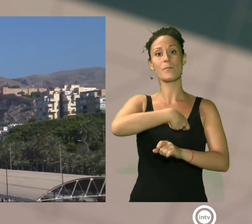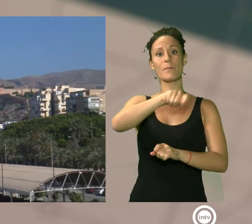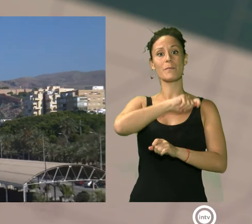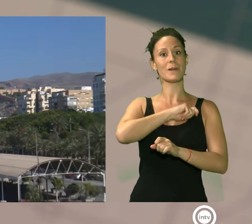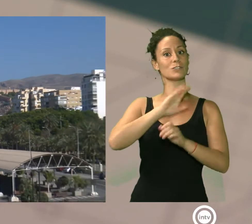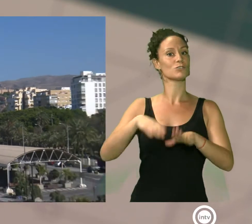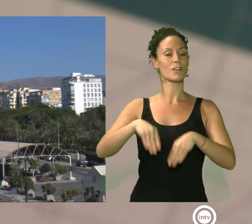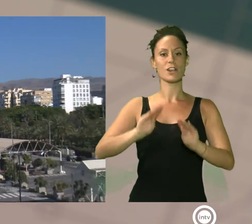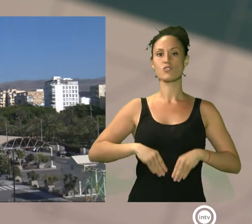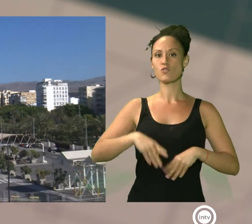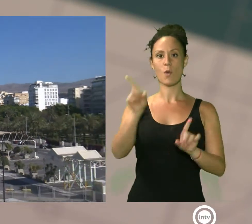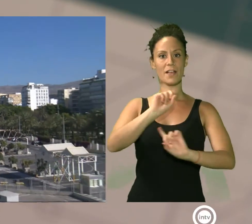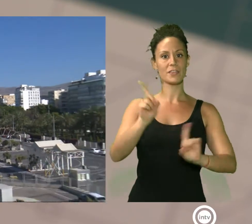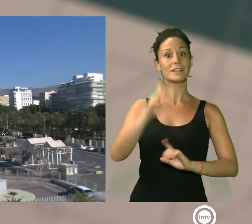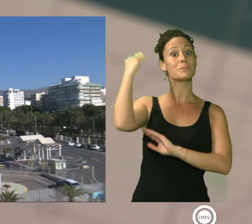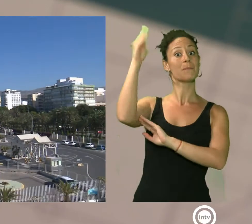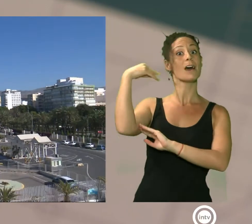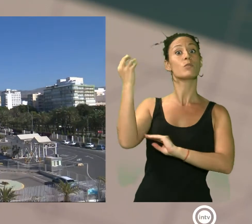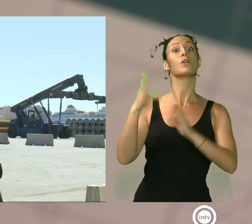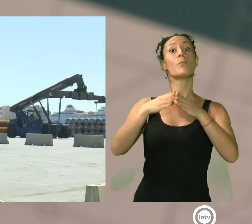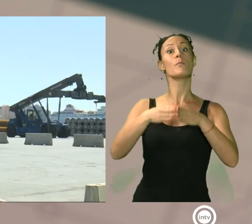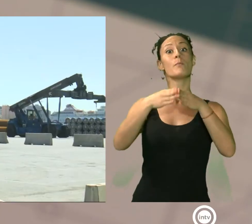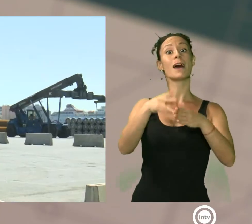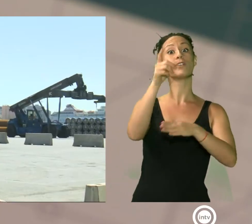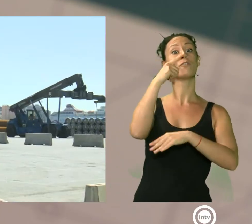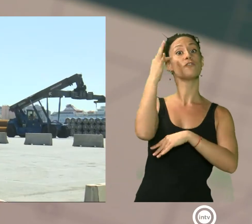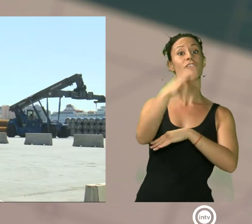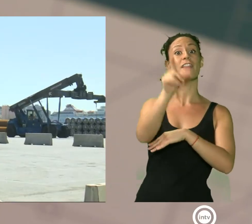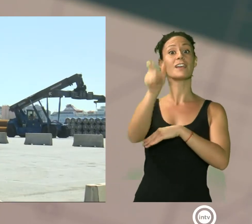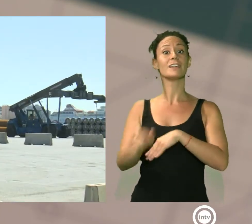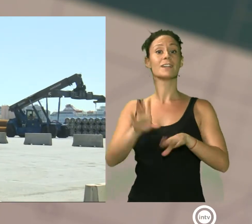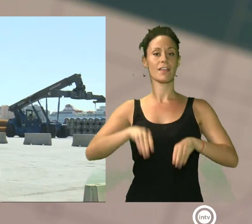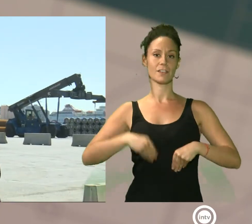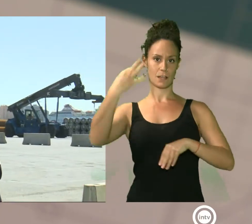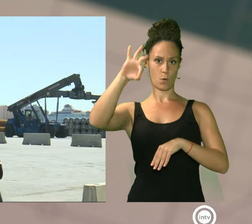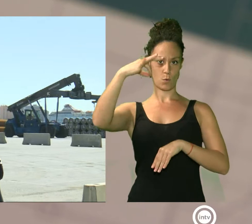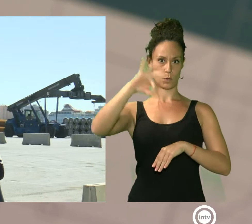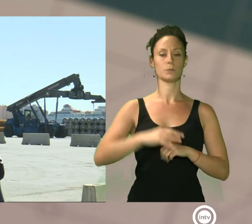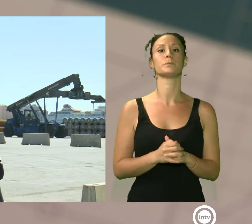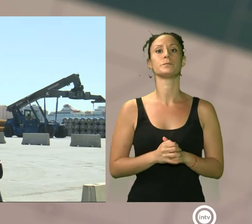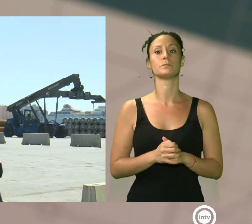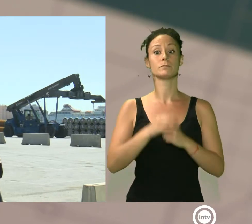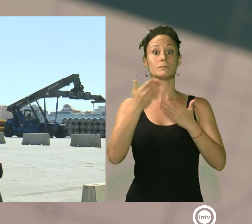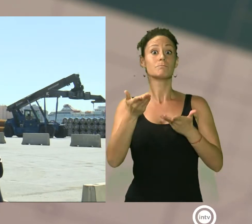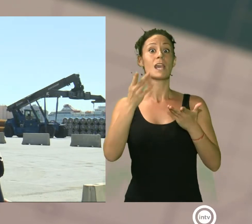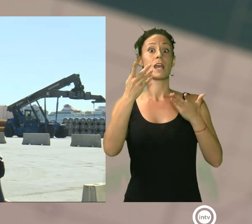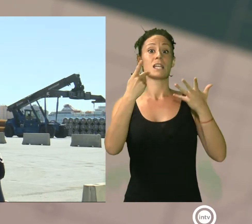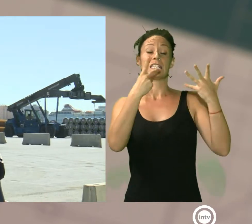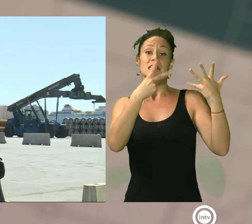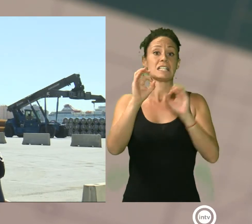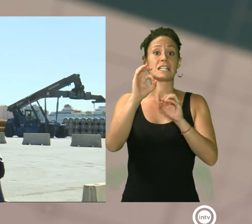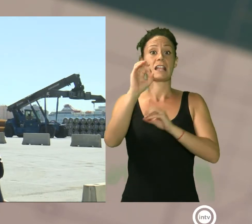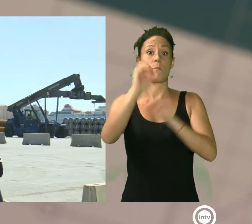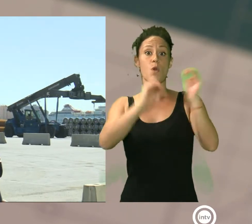permitirá la entrada a barcos procedentes de Francia e Italia. Bueno, daros cuenta que el 60% de la facturación del puerto de Almería,